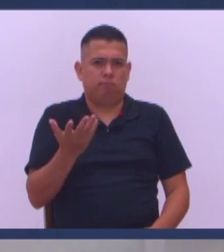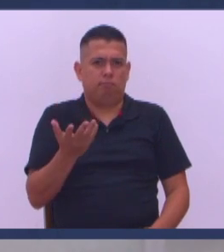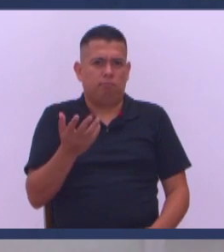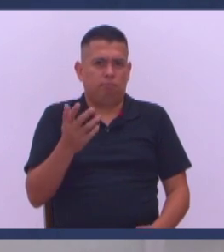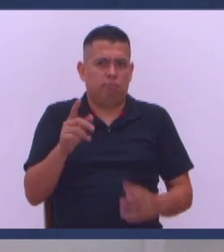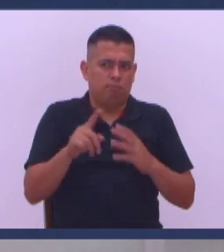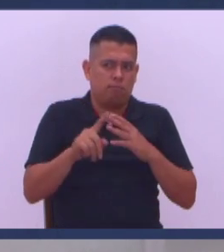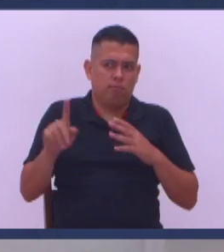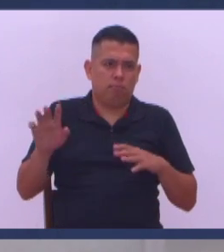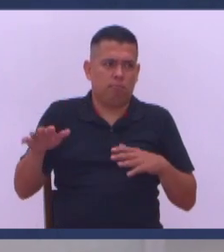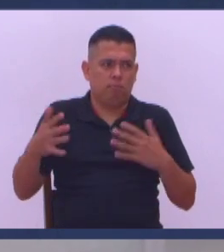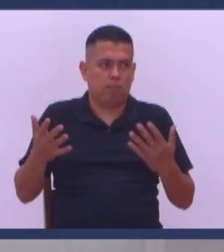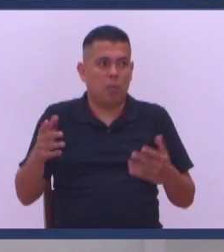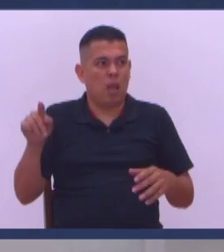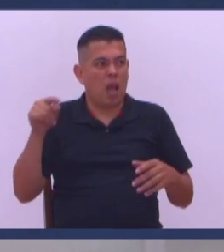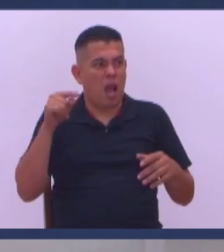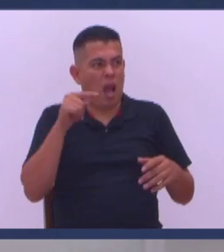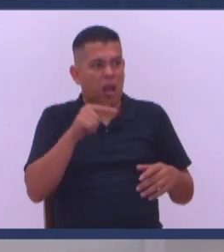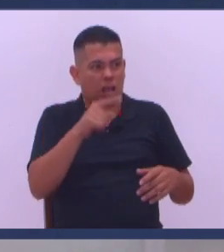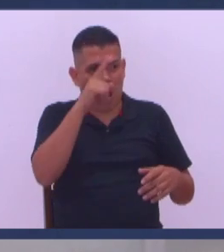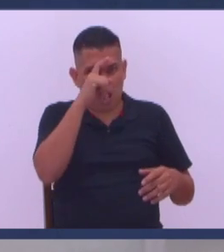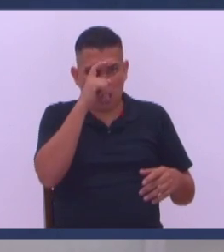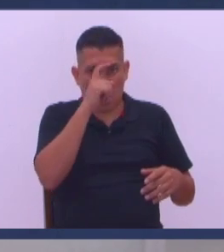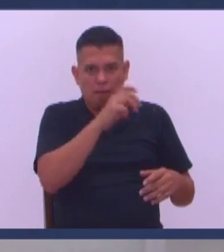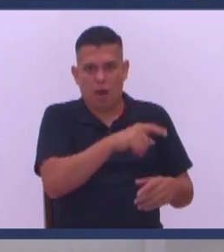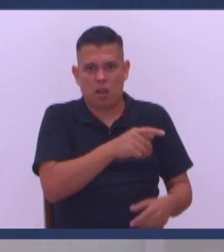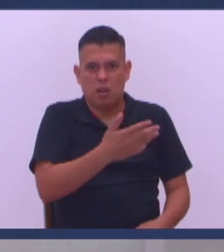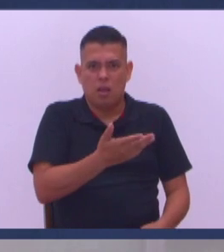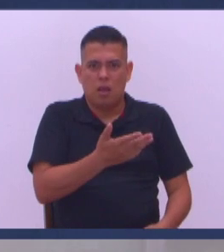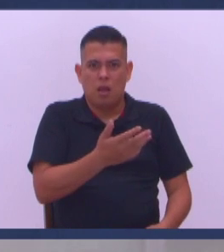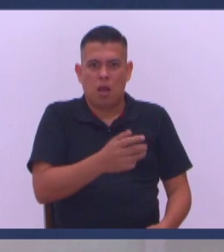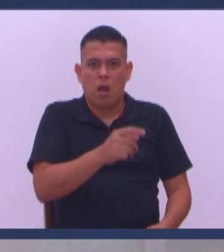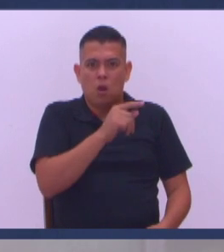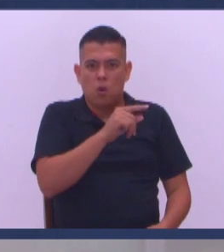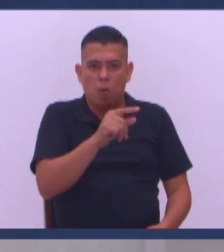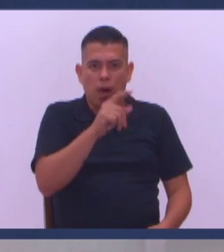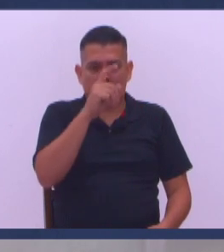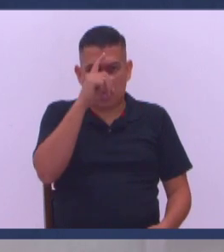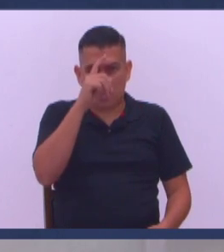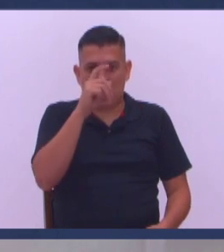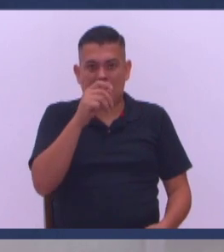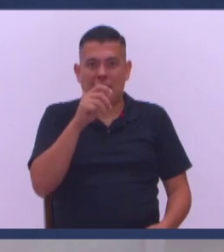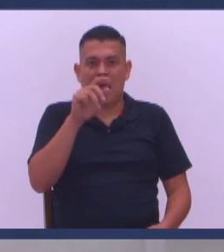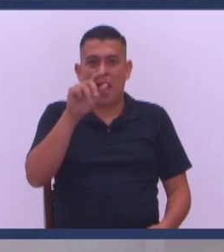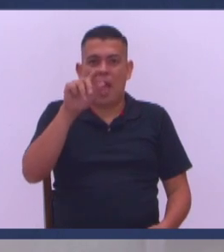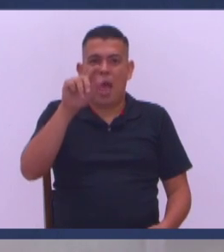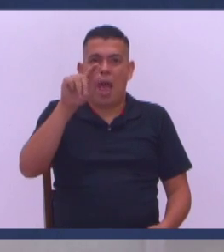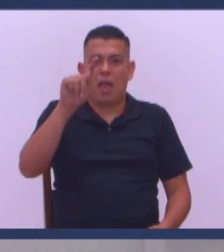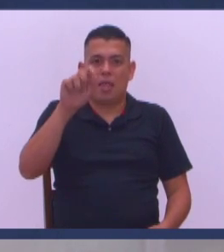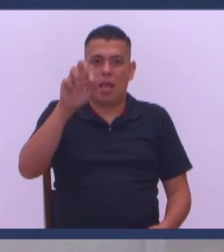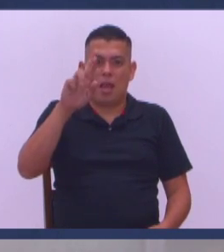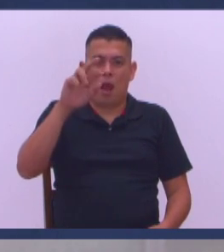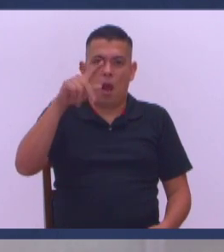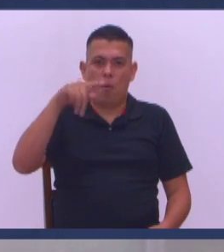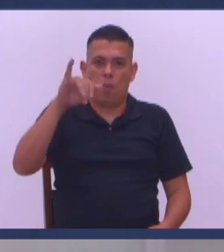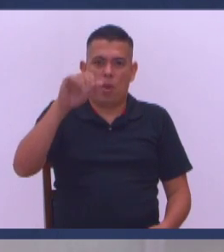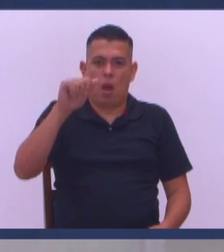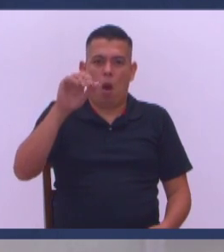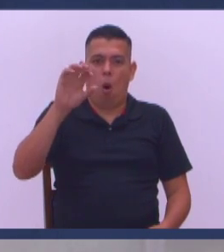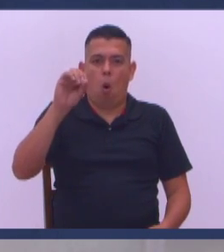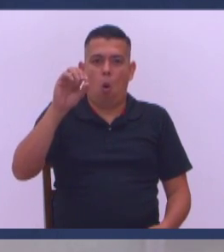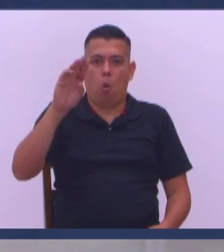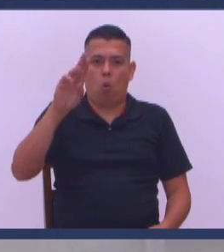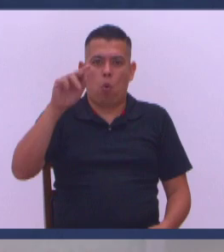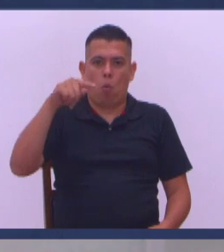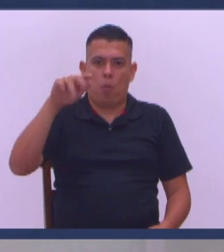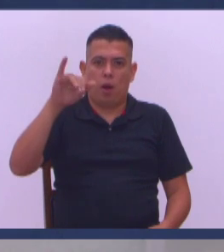Y porque se lo voy a llevar al niño Es que aquí lo ponen a trabajar Se llama terapia ocupacional Señora Y su hijo terminó Bolo por desocupado No